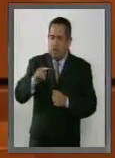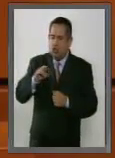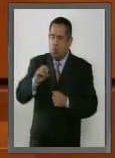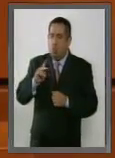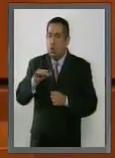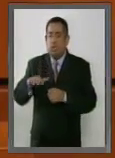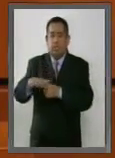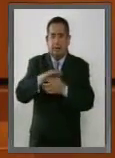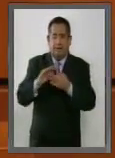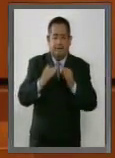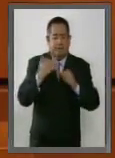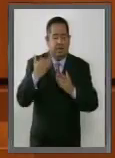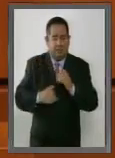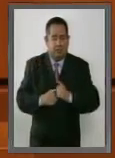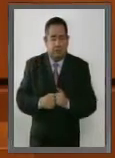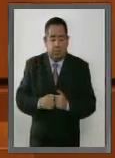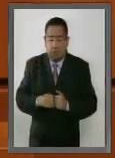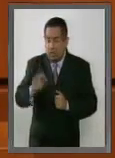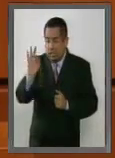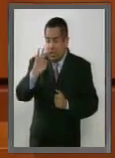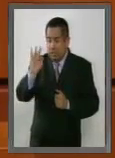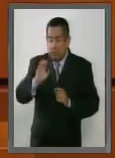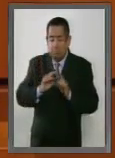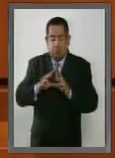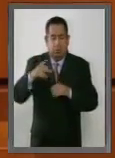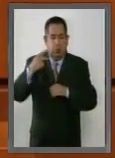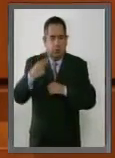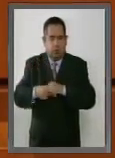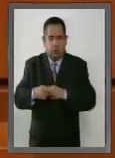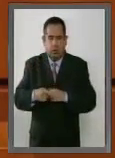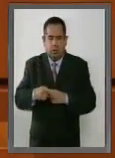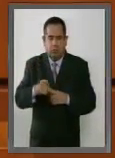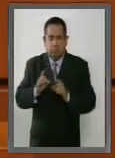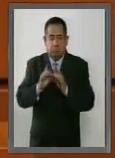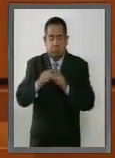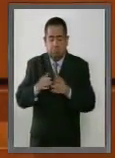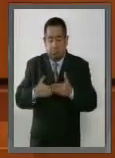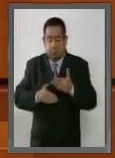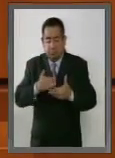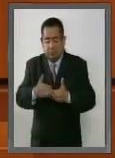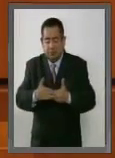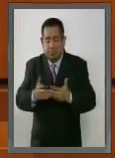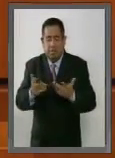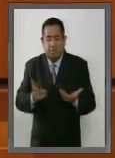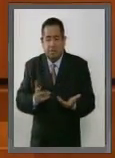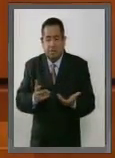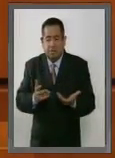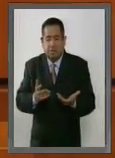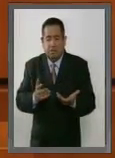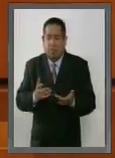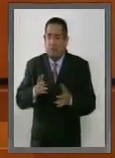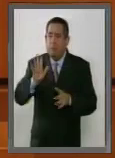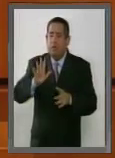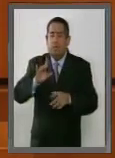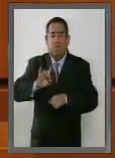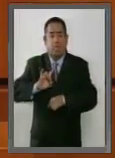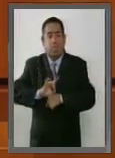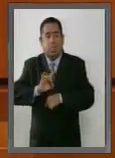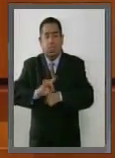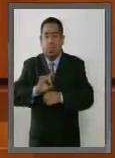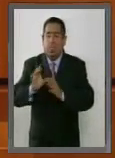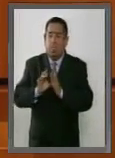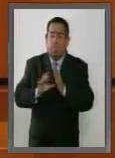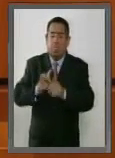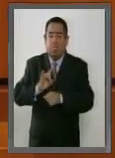Incluso podría correrse el riesgo de que su ejecución termine siendo una mera simulación o